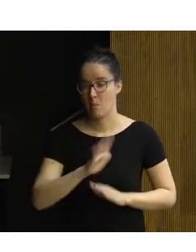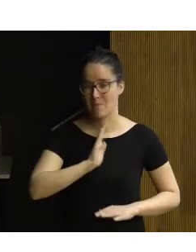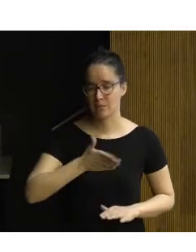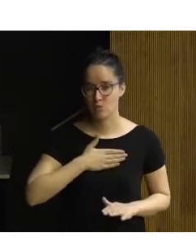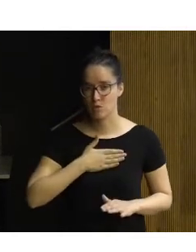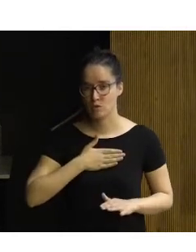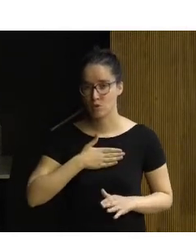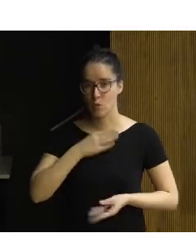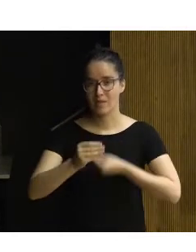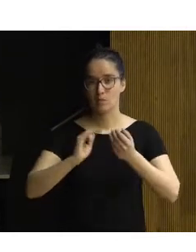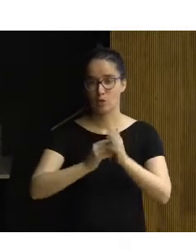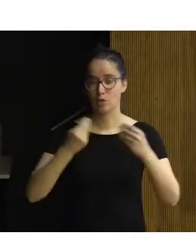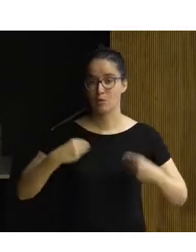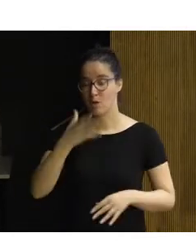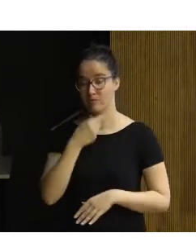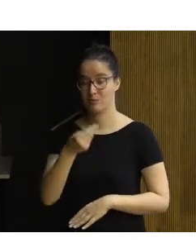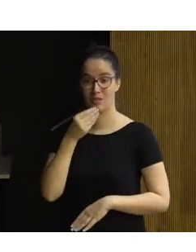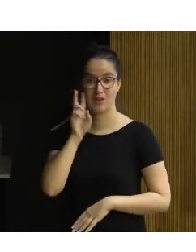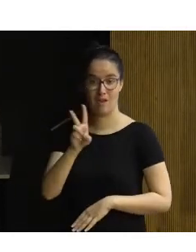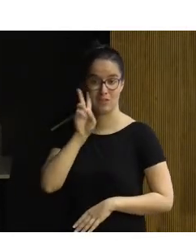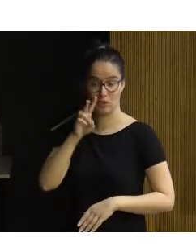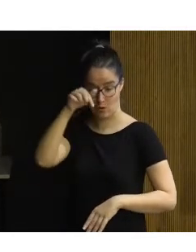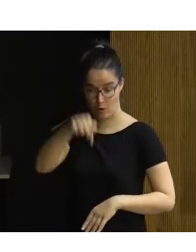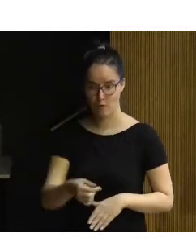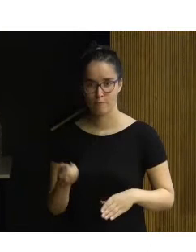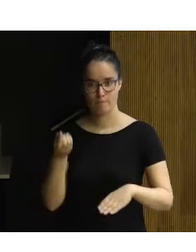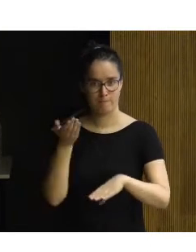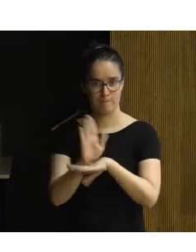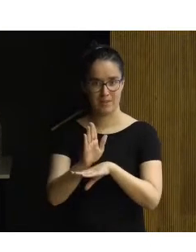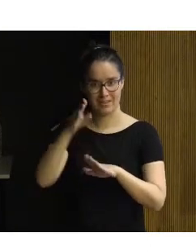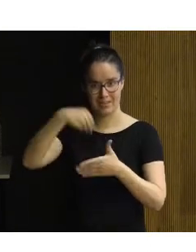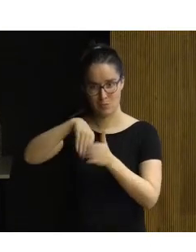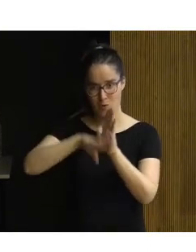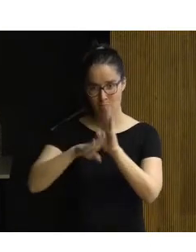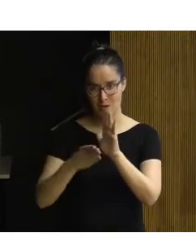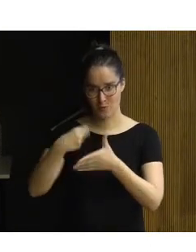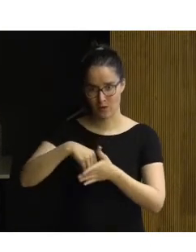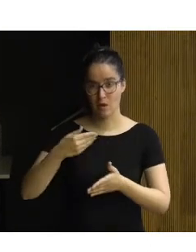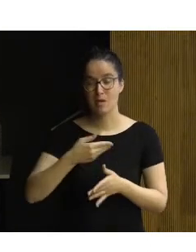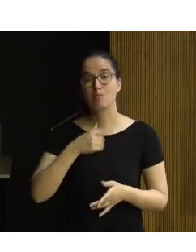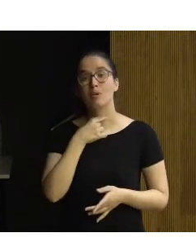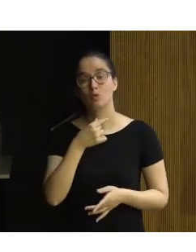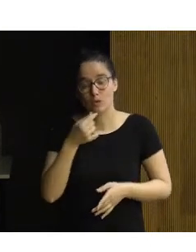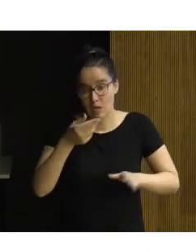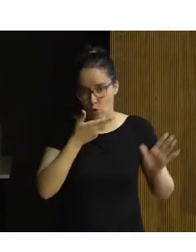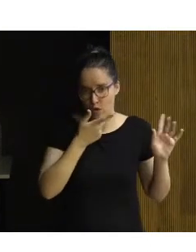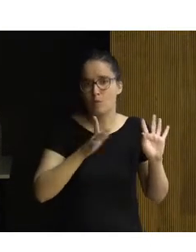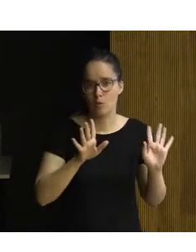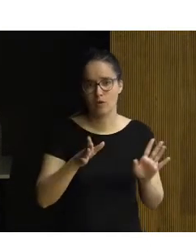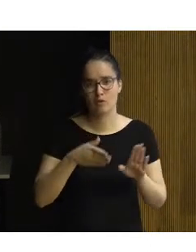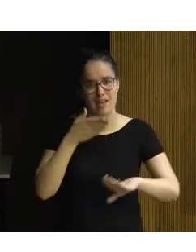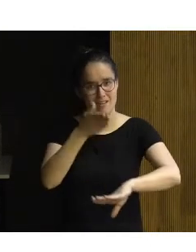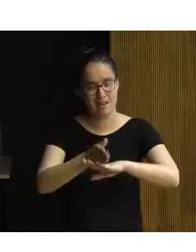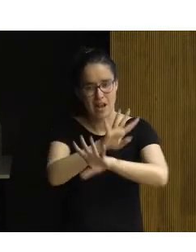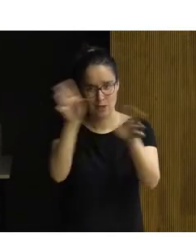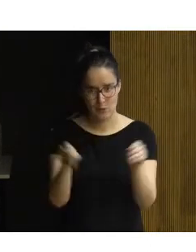y hace proyectos como esos tan hermosos que he visto, que vais a ver hoy, que he visto en el programa. Y que a mí, la verdad, que me gustaría conocer, pero bueno, ya me miraré en